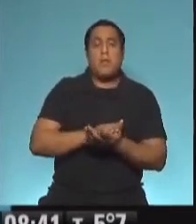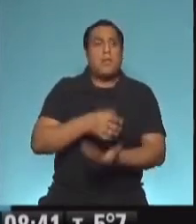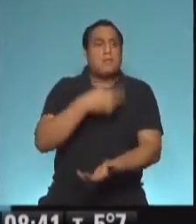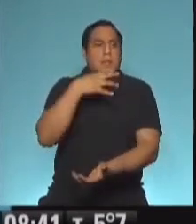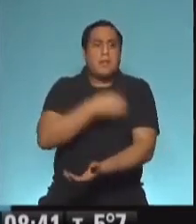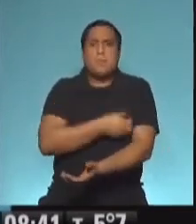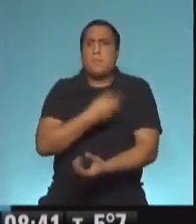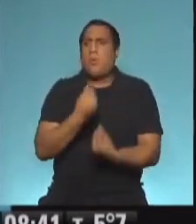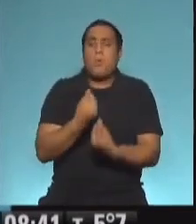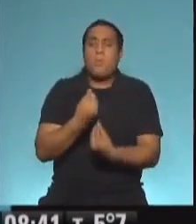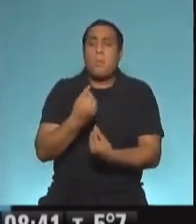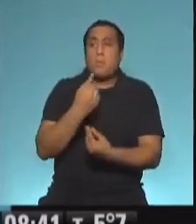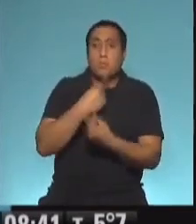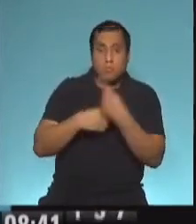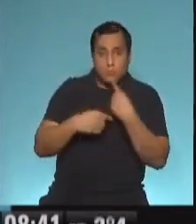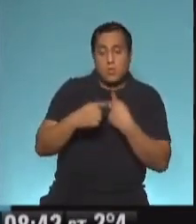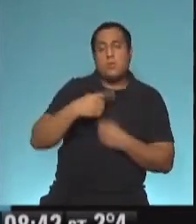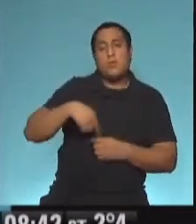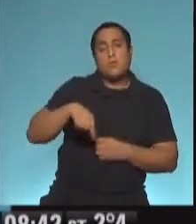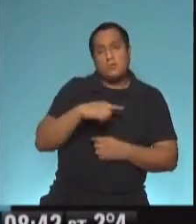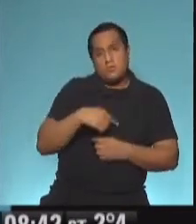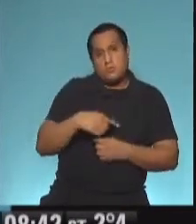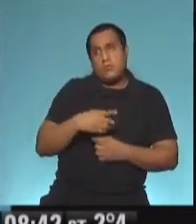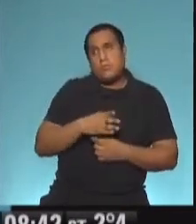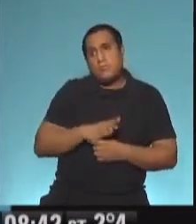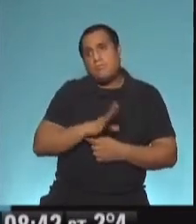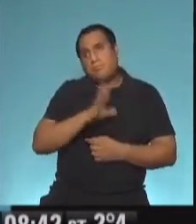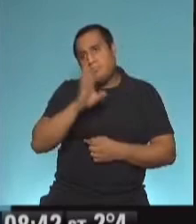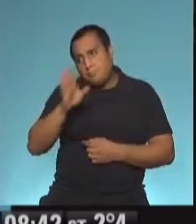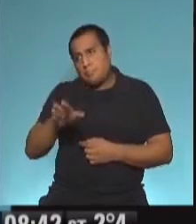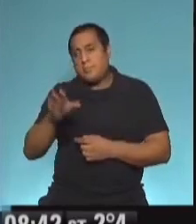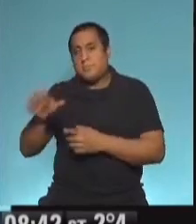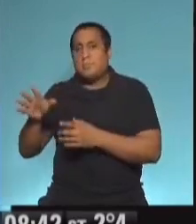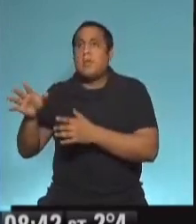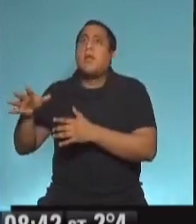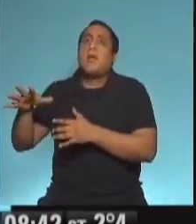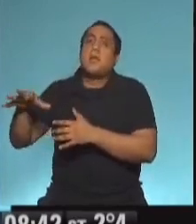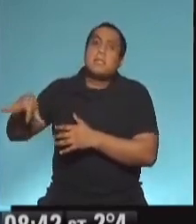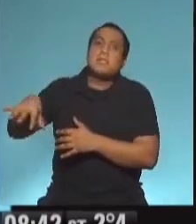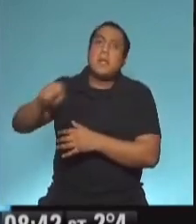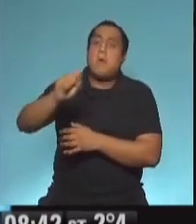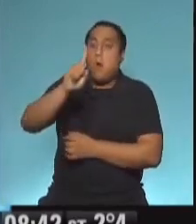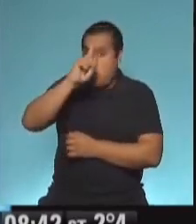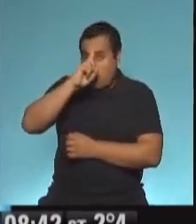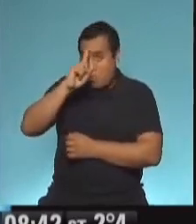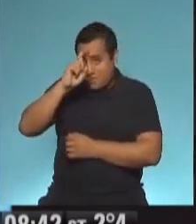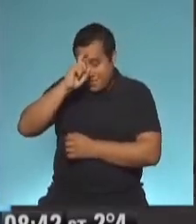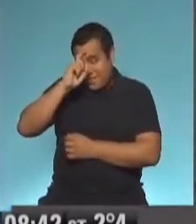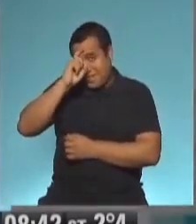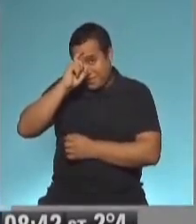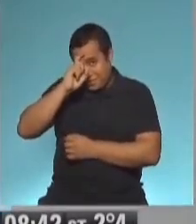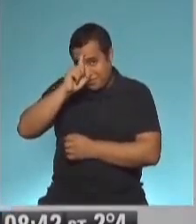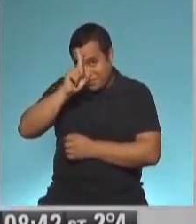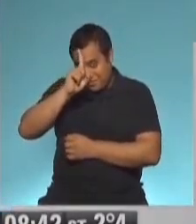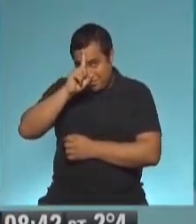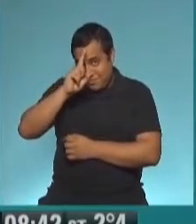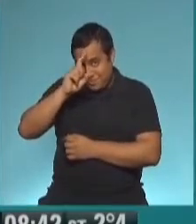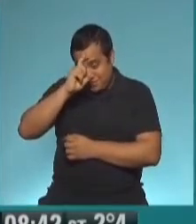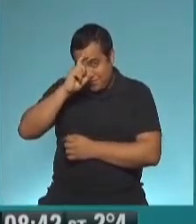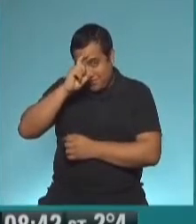buscar al paciente y lo llevamos al hospital que genera el